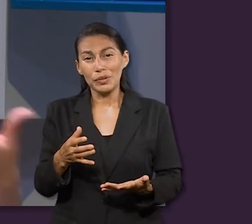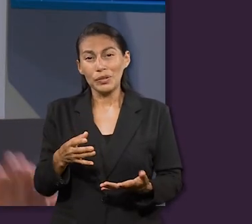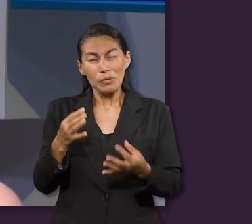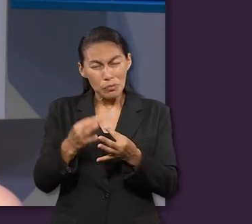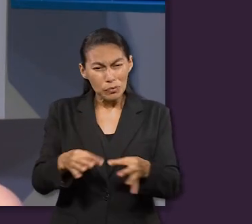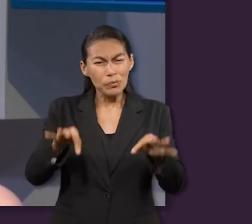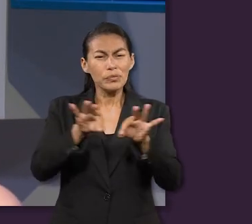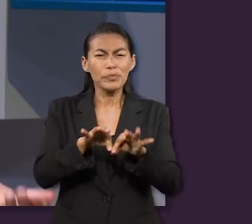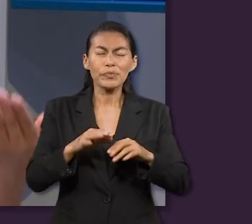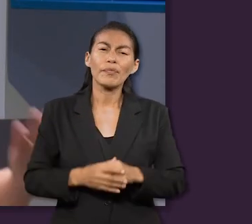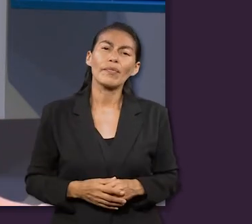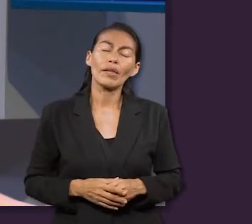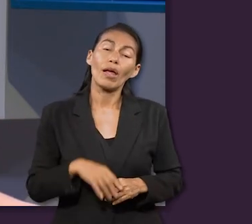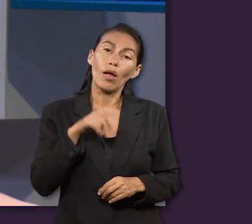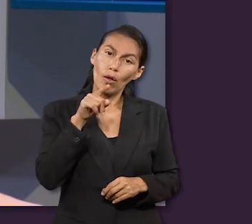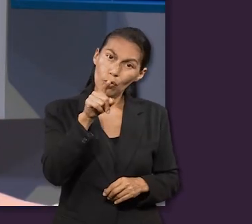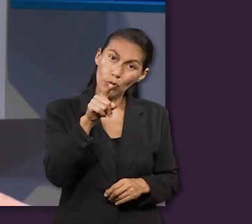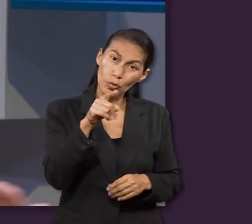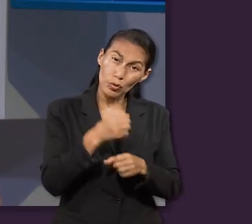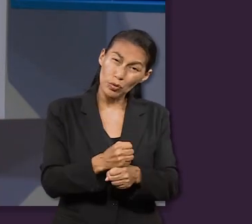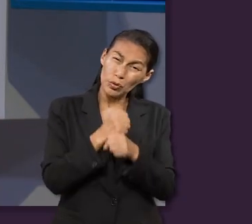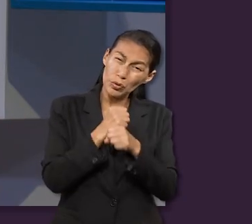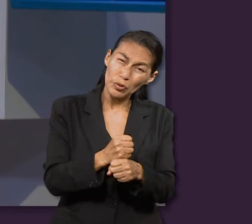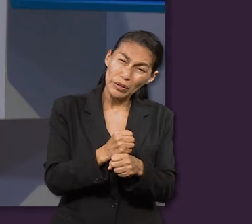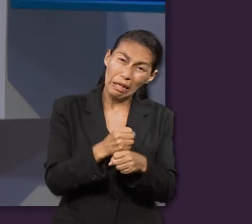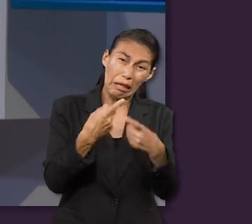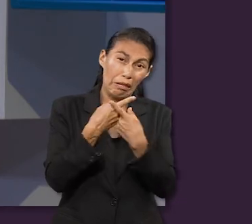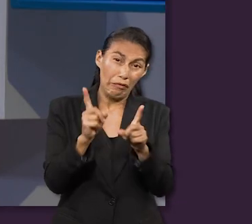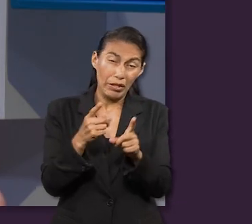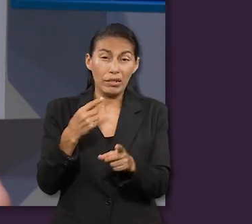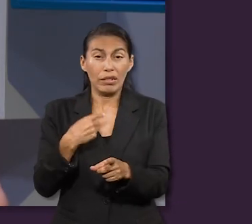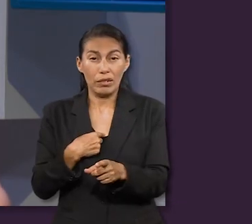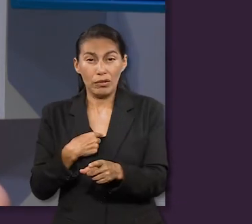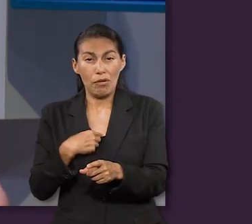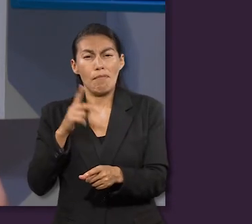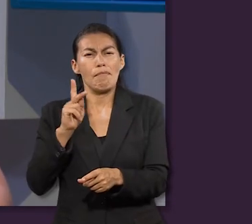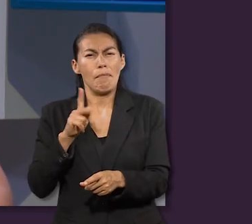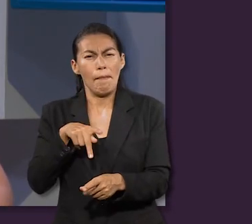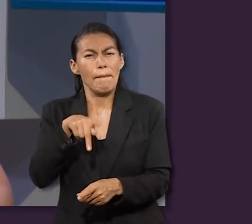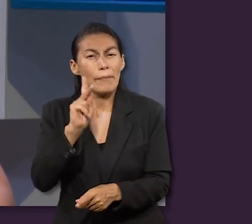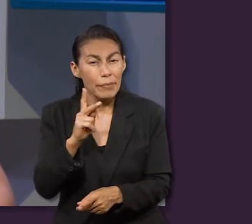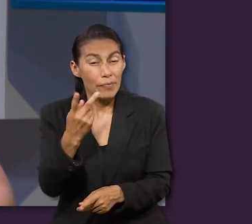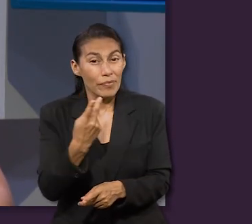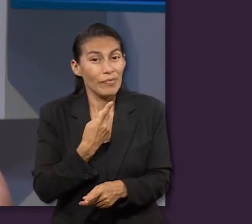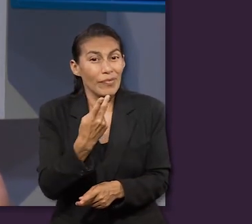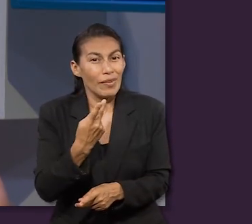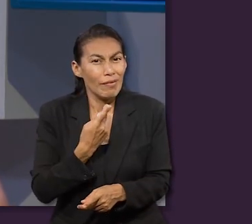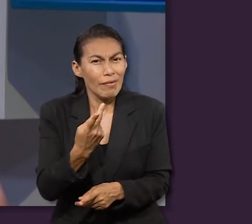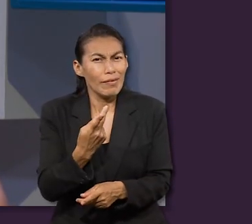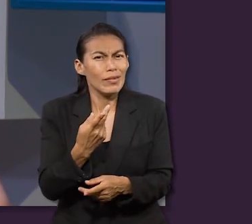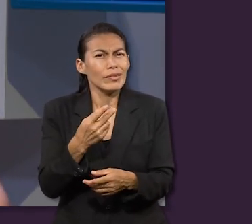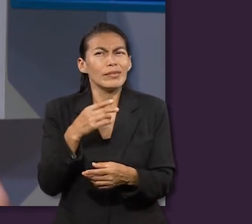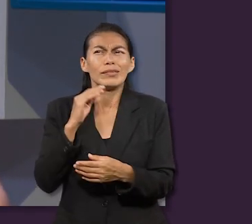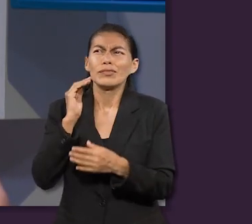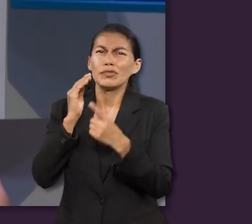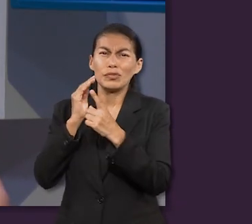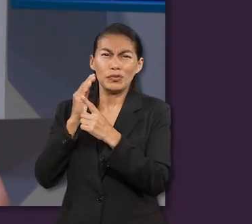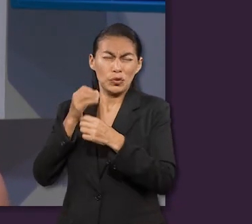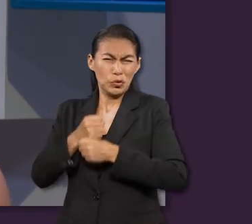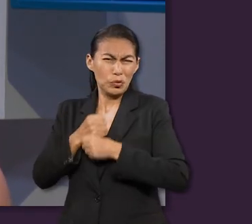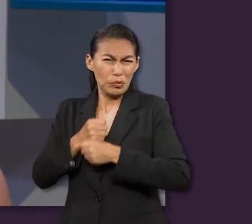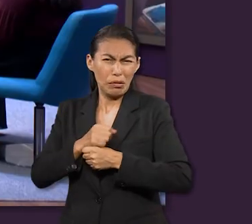tener esa empatía de, tú estás sufriendo de una forma diferente a la mía, pero los dos sabemos que hay una esperanza más allá de nuestro